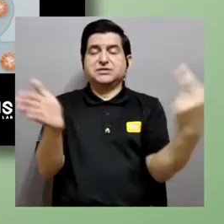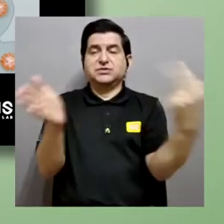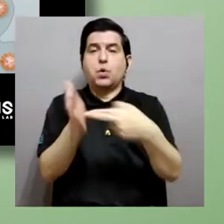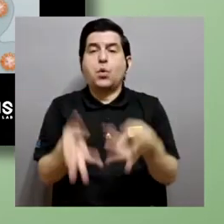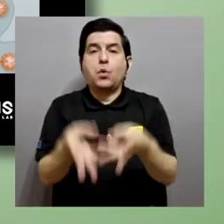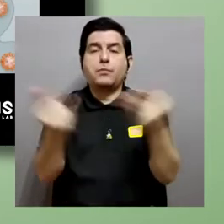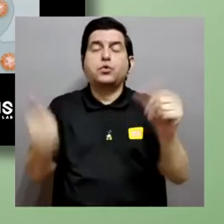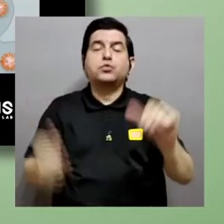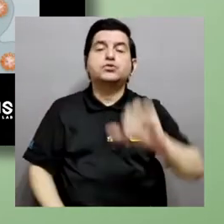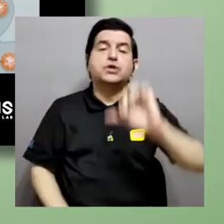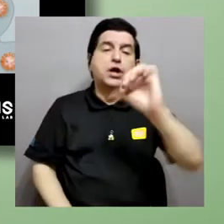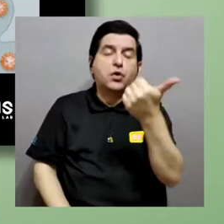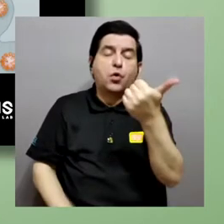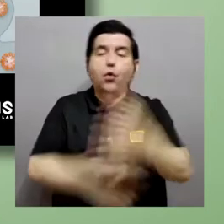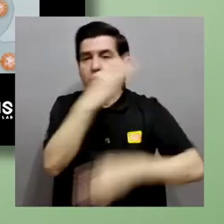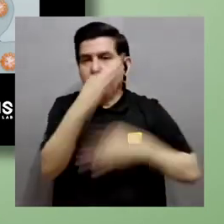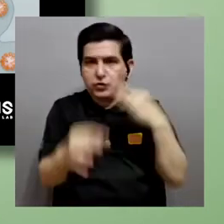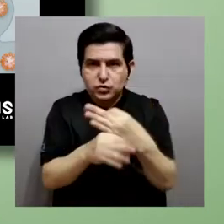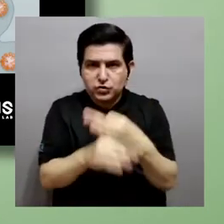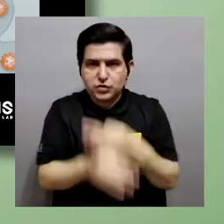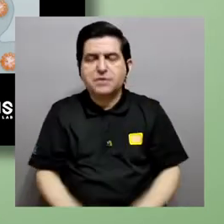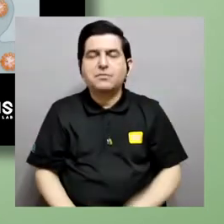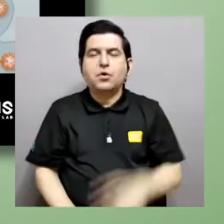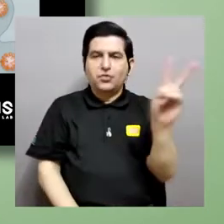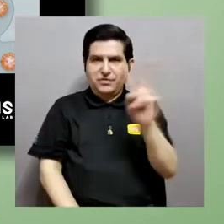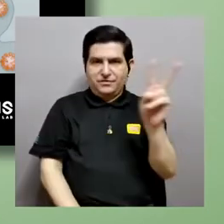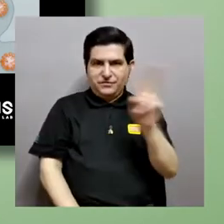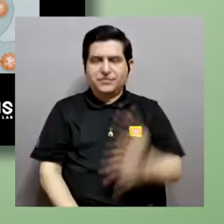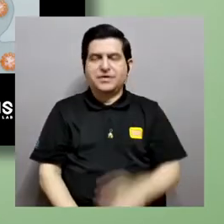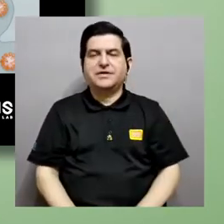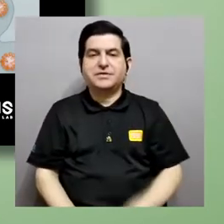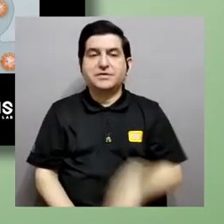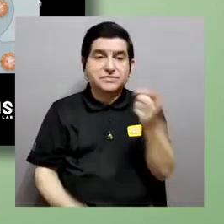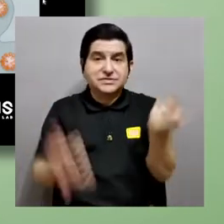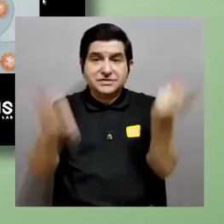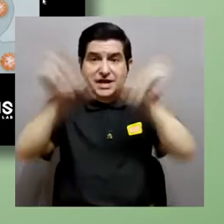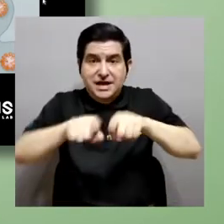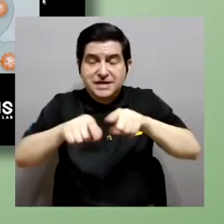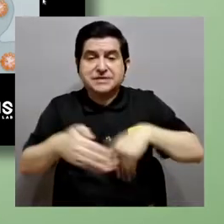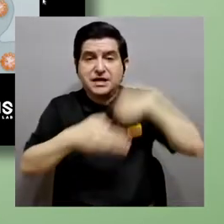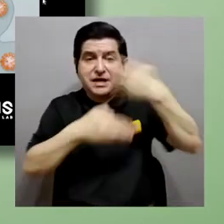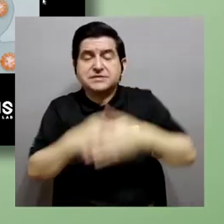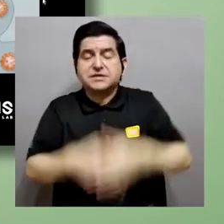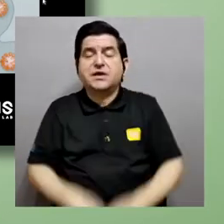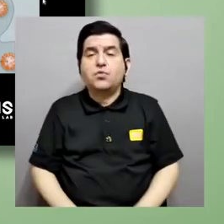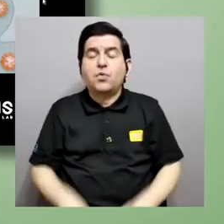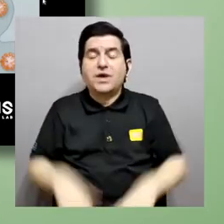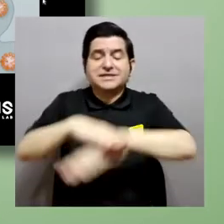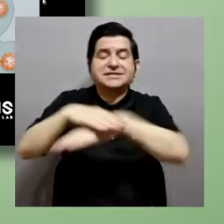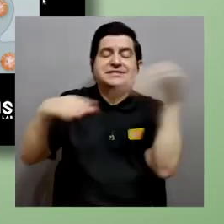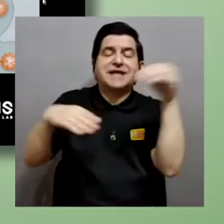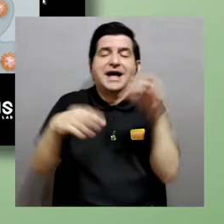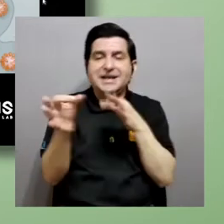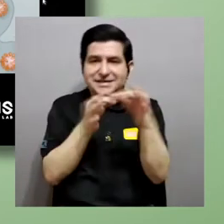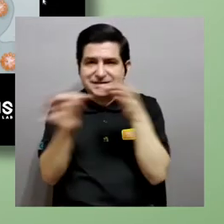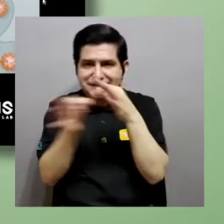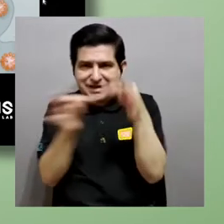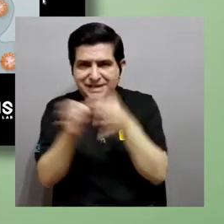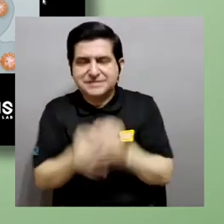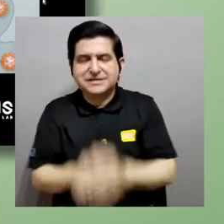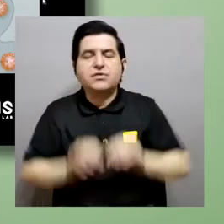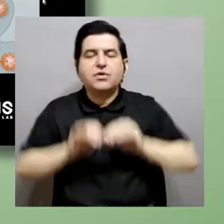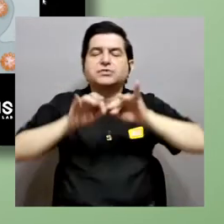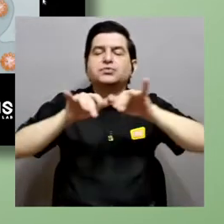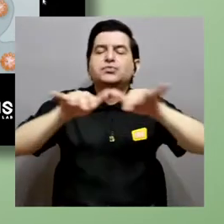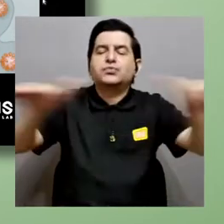partículas virales, otros virones que serán después expulsados de esta célula contaminada e irán a contaminar a